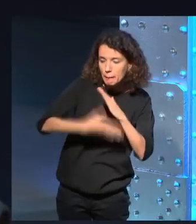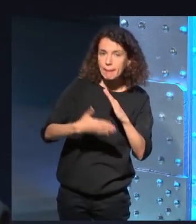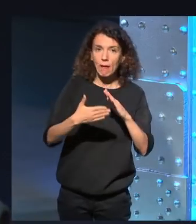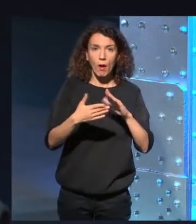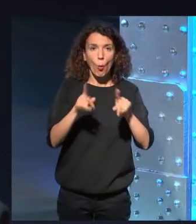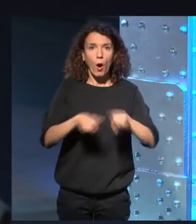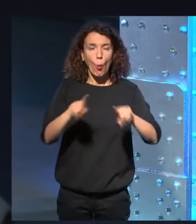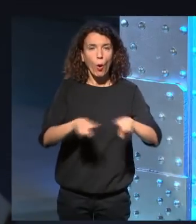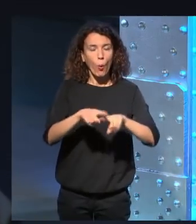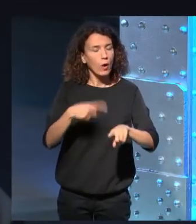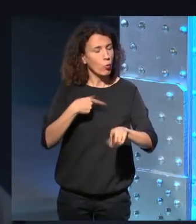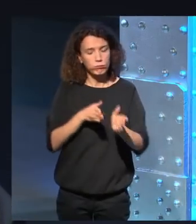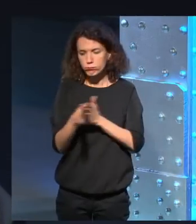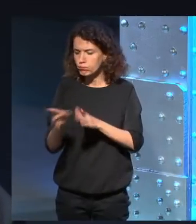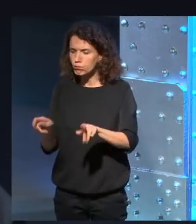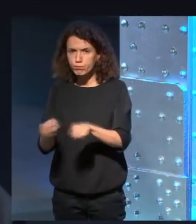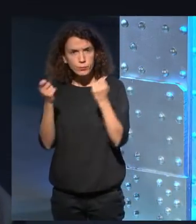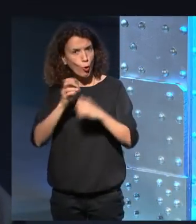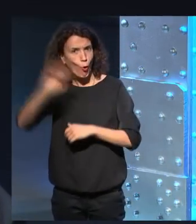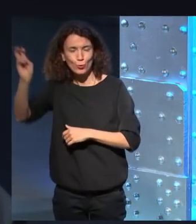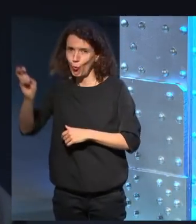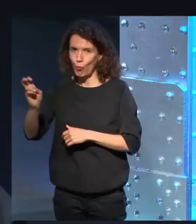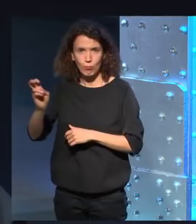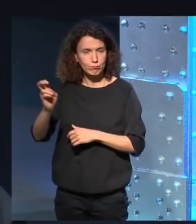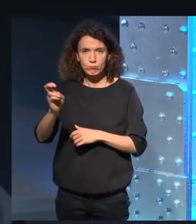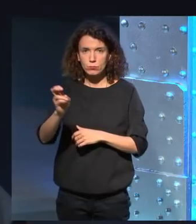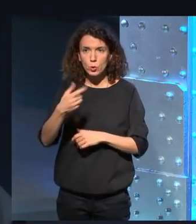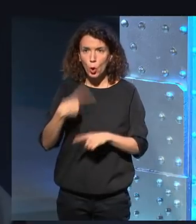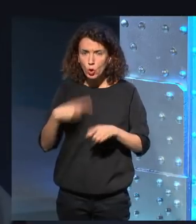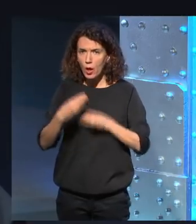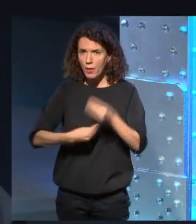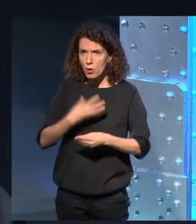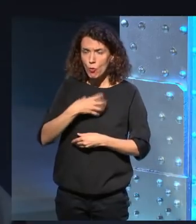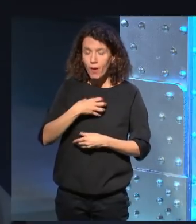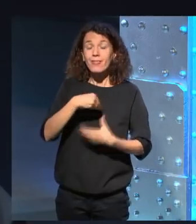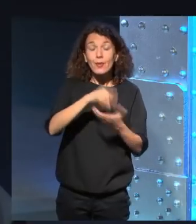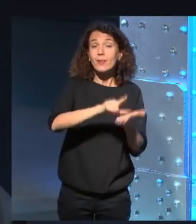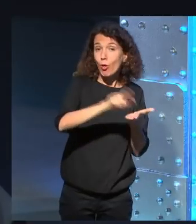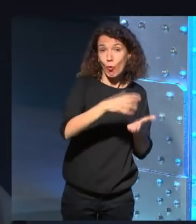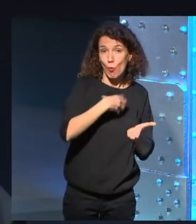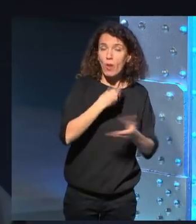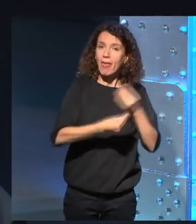¿no? hacer algo que no se puede hacer en la literatura